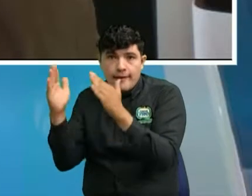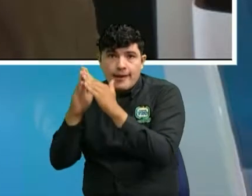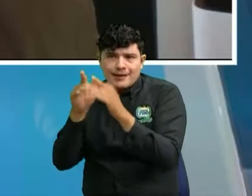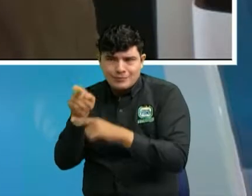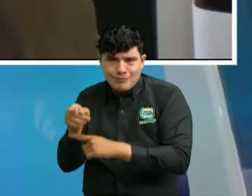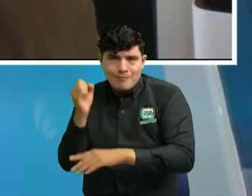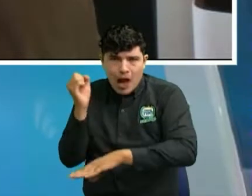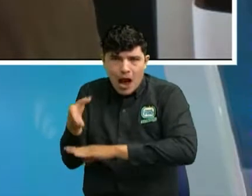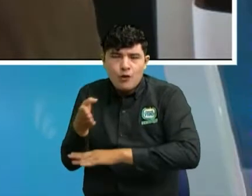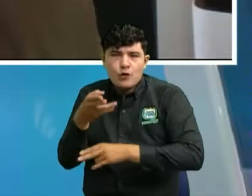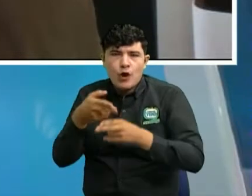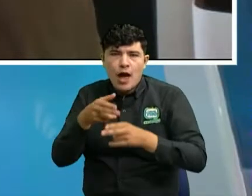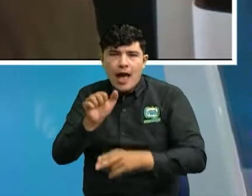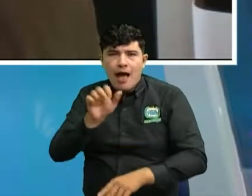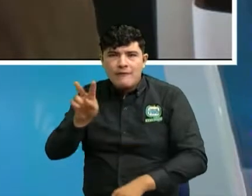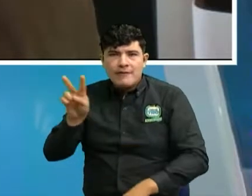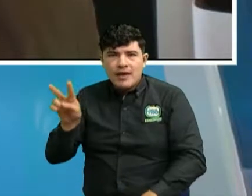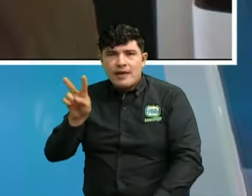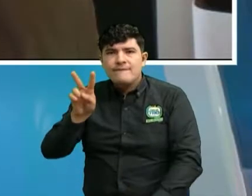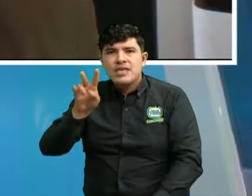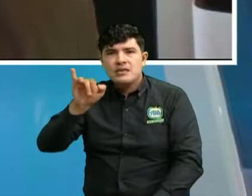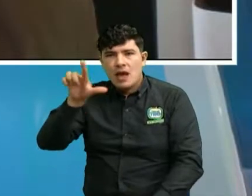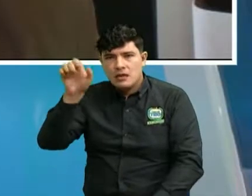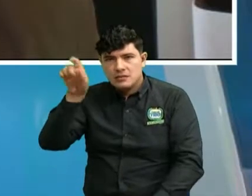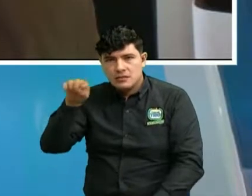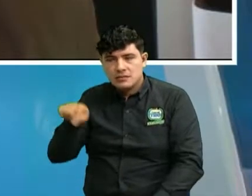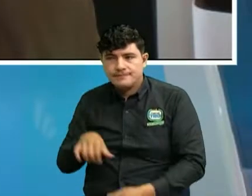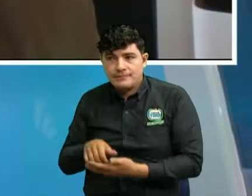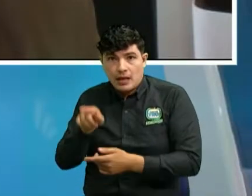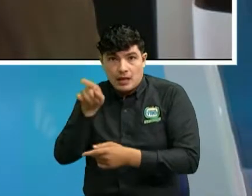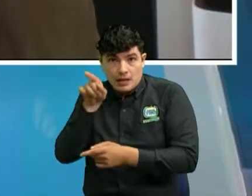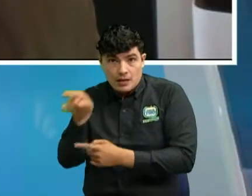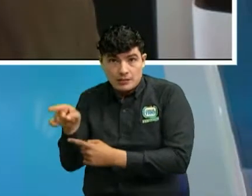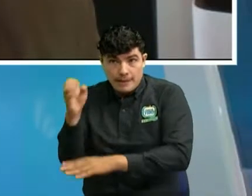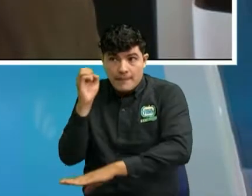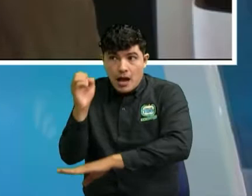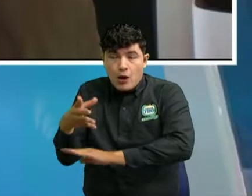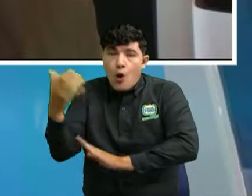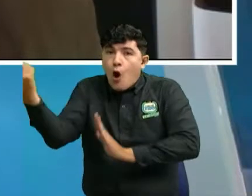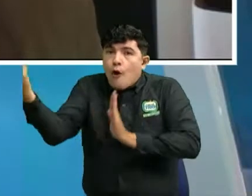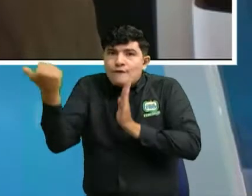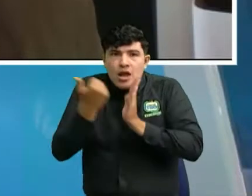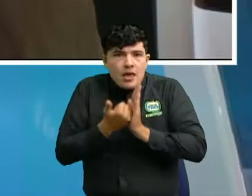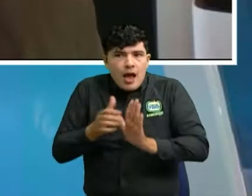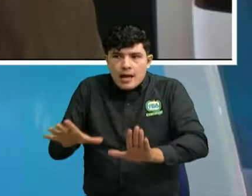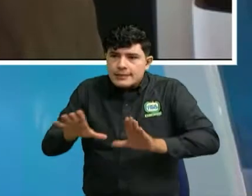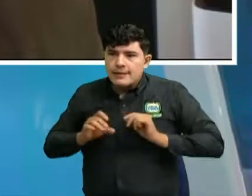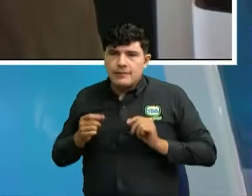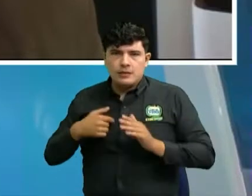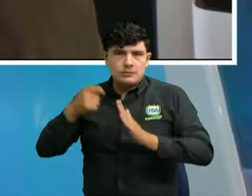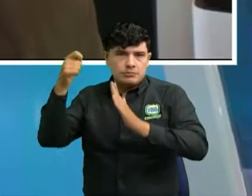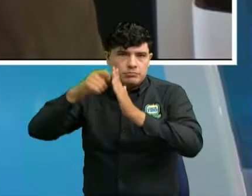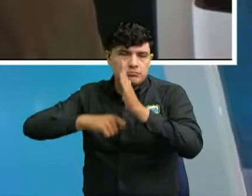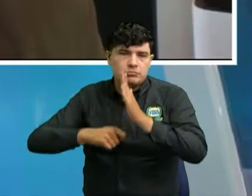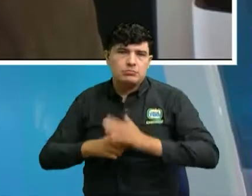bebillas. Ellos prácticamente me obligaron a recibir una tarjeta de crédito.